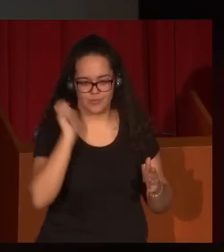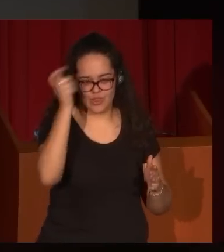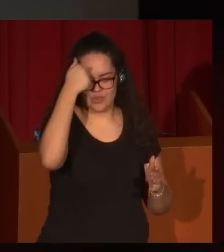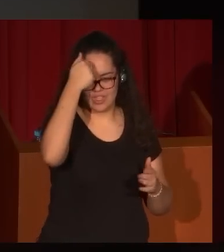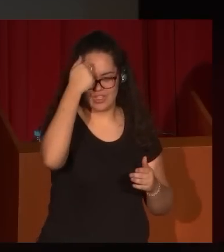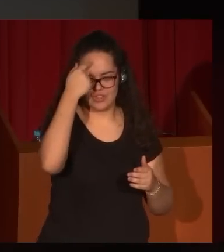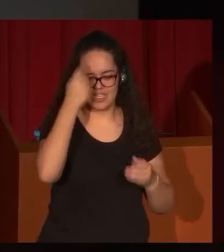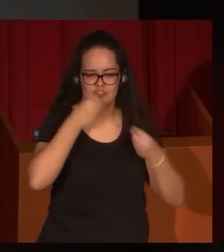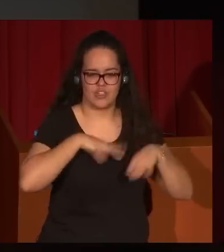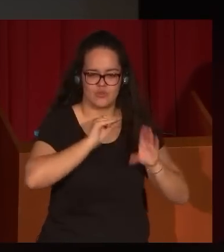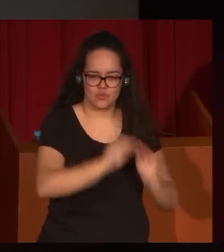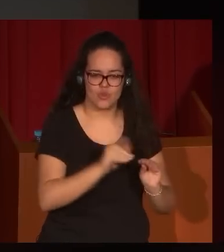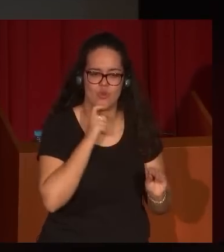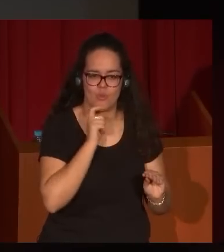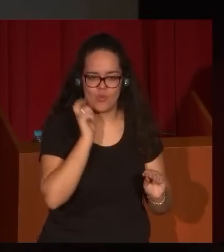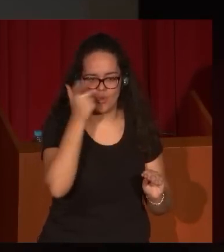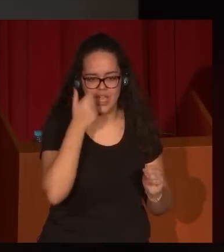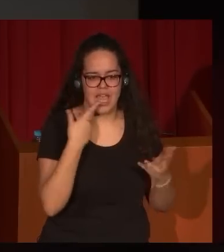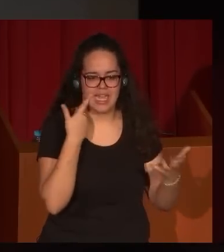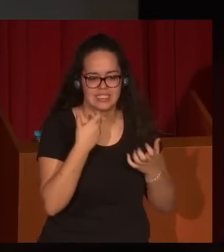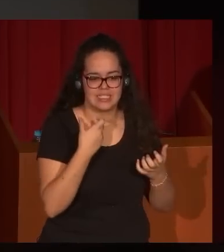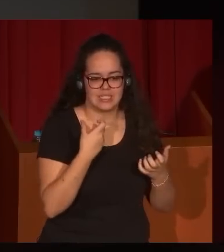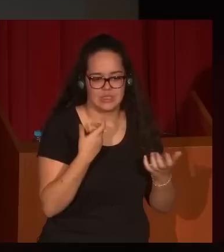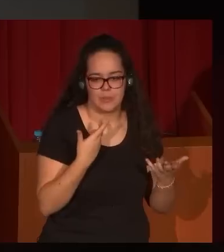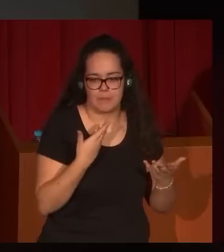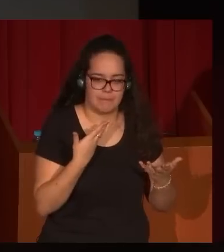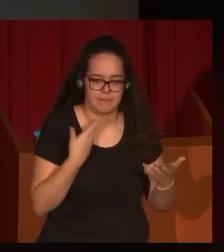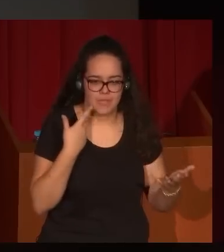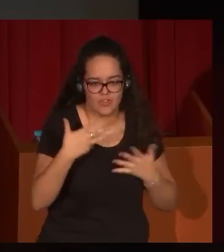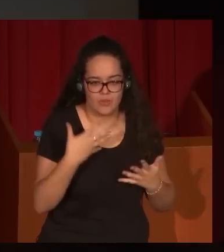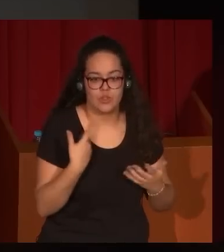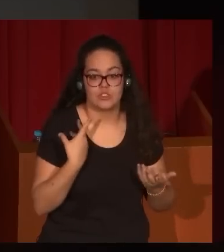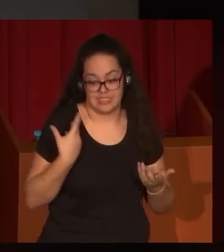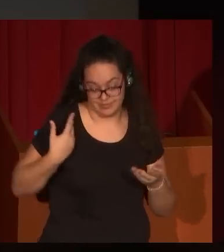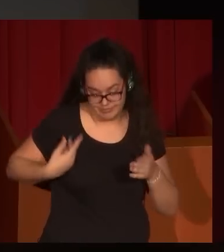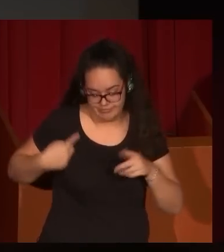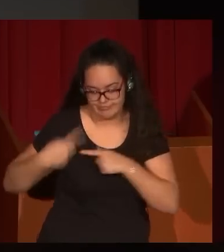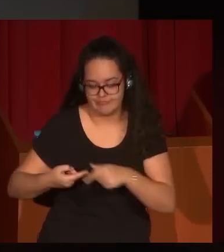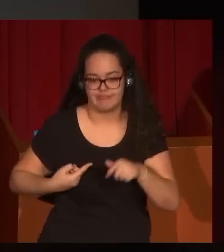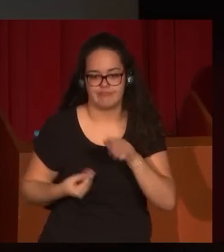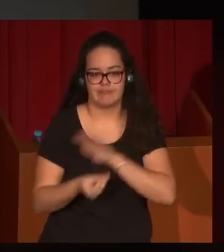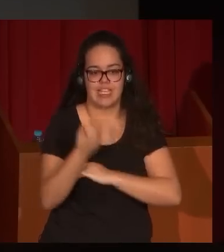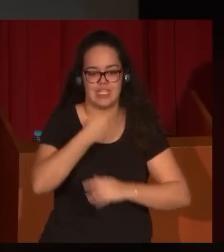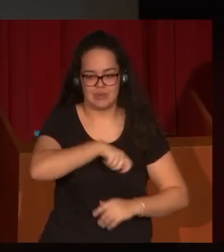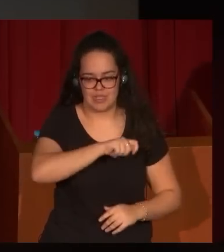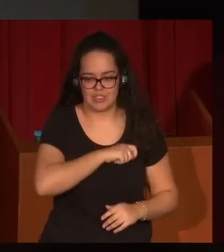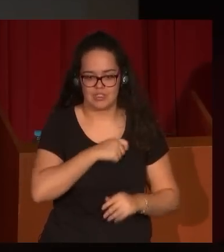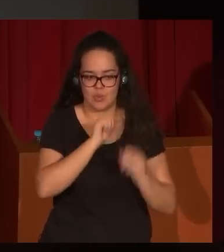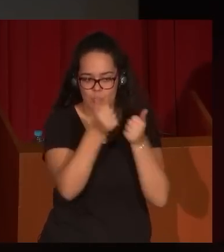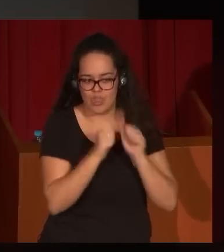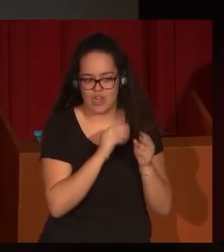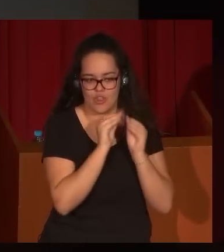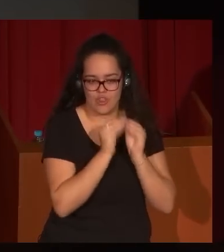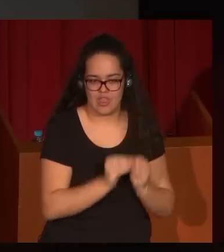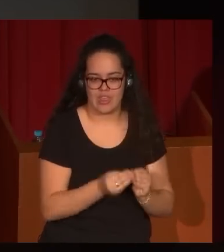estos historiadores. Es decir, ¿cuáles son los artistas de Beta Brava? Los genuinamente españoles, los que representan un modo de hacer que de alguna manera